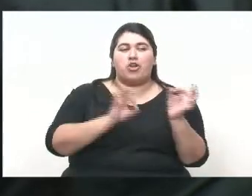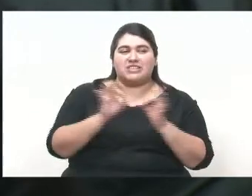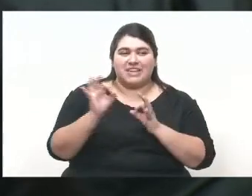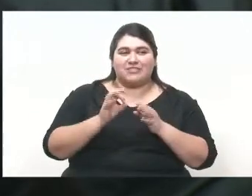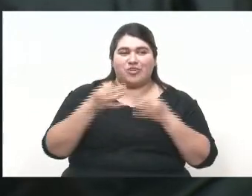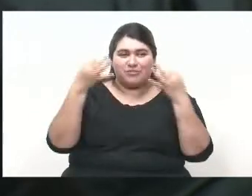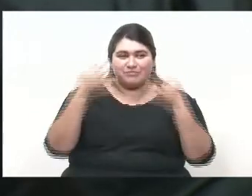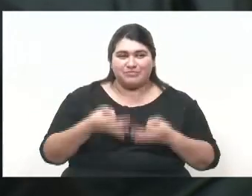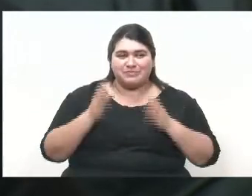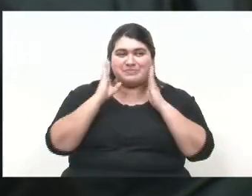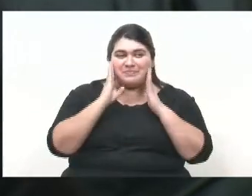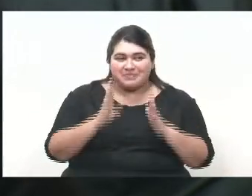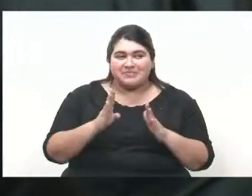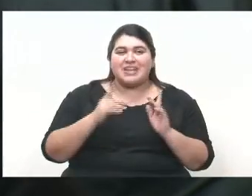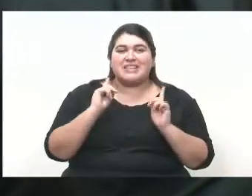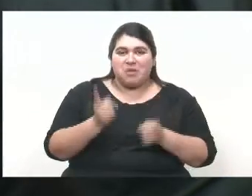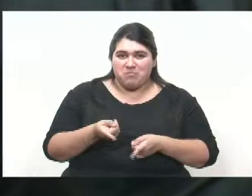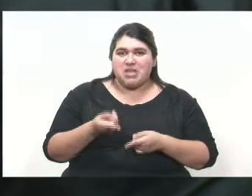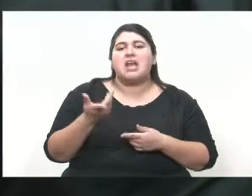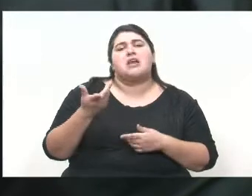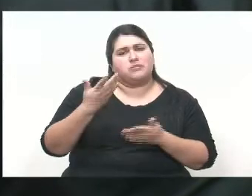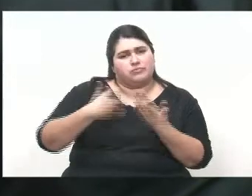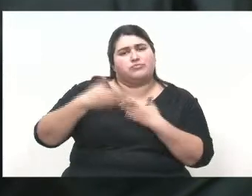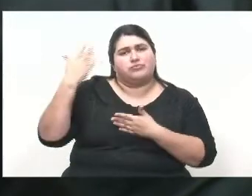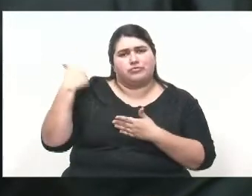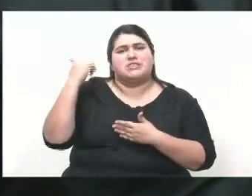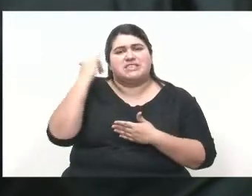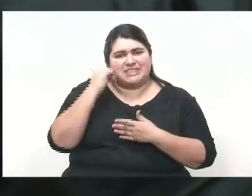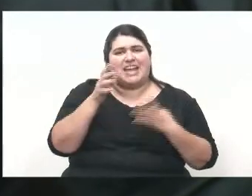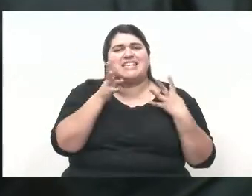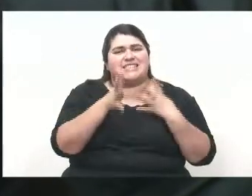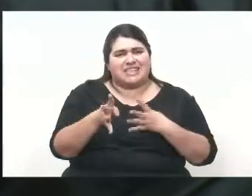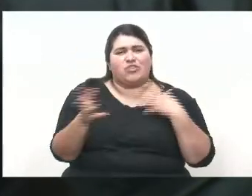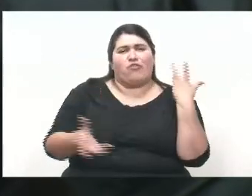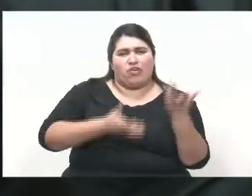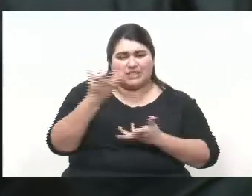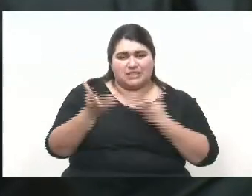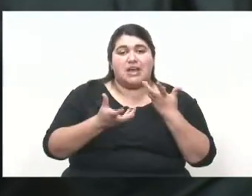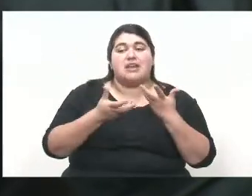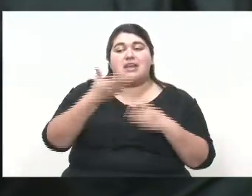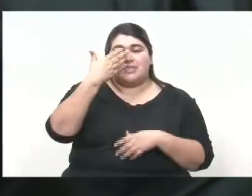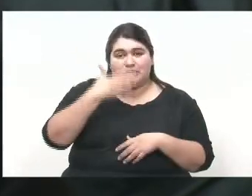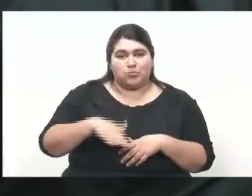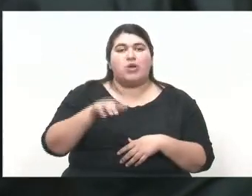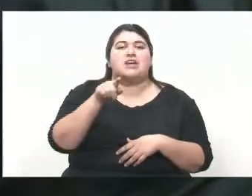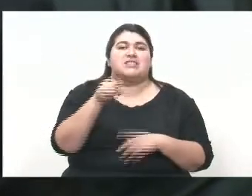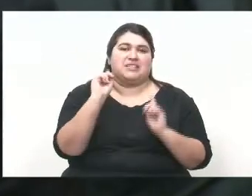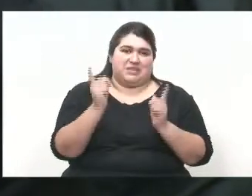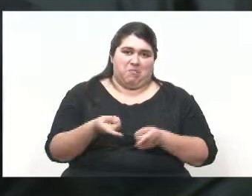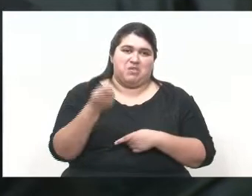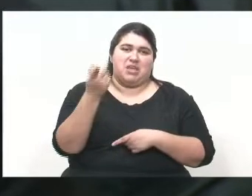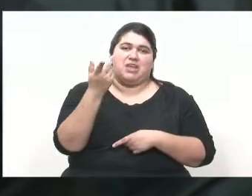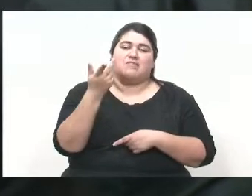un reclamo histórico de los combatientes de incendios forestales y también me da mucha alegría de compartir